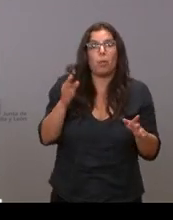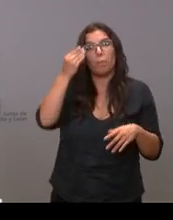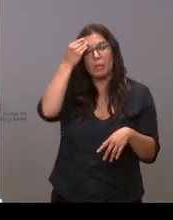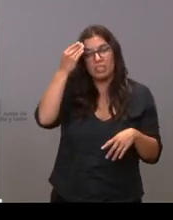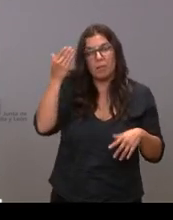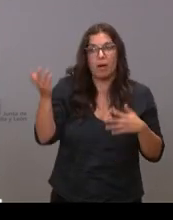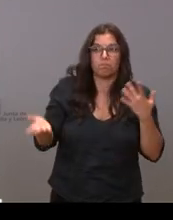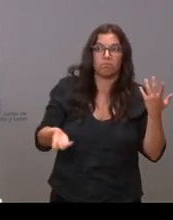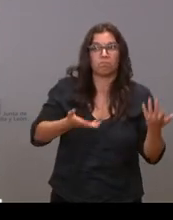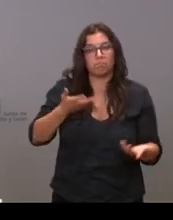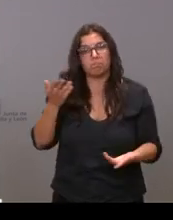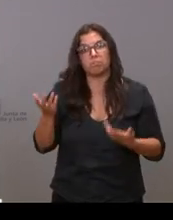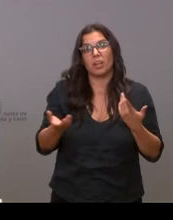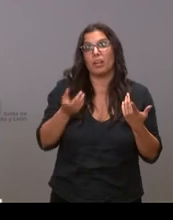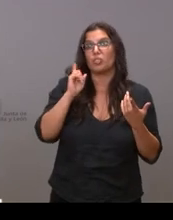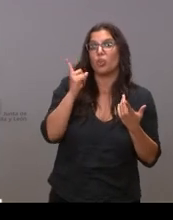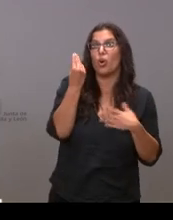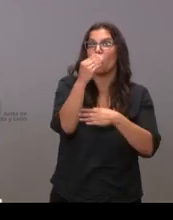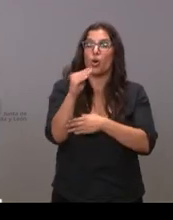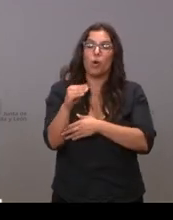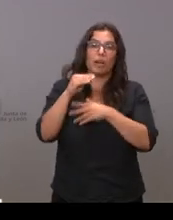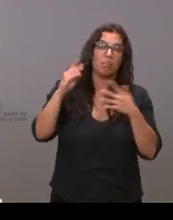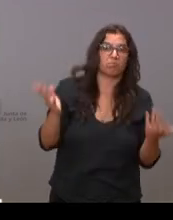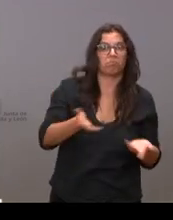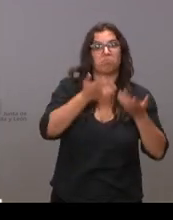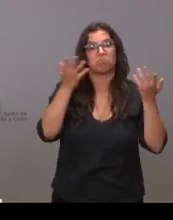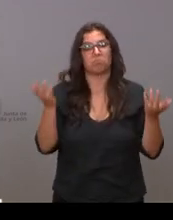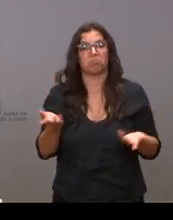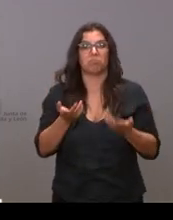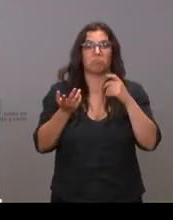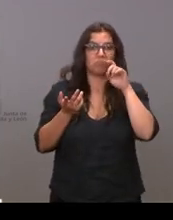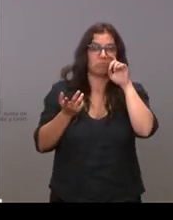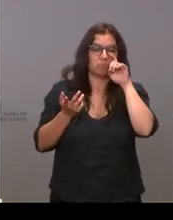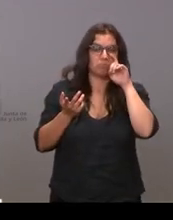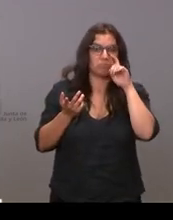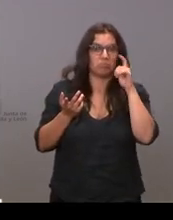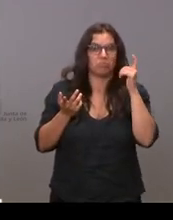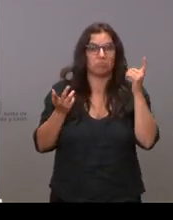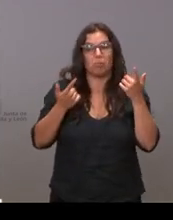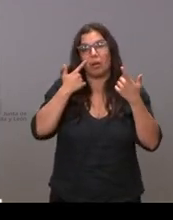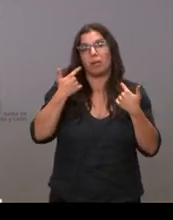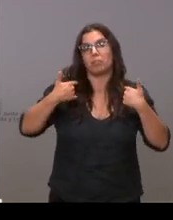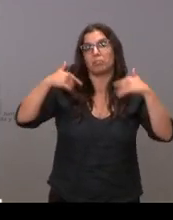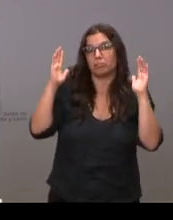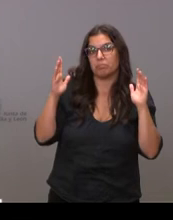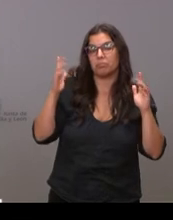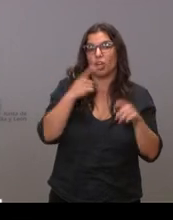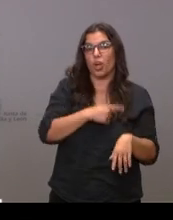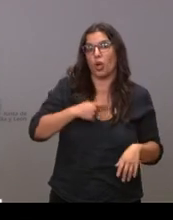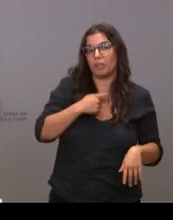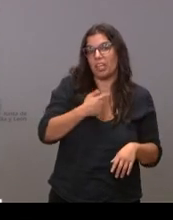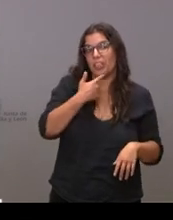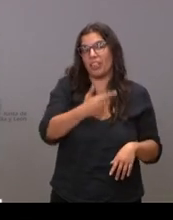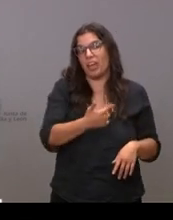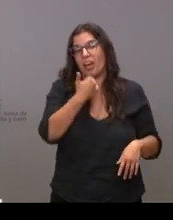que al incidir solo en jóvenes y demás pues tampoco decía pues ya tomara medidas la comisión de no sé qué